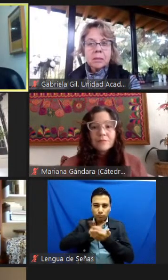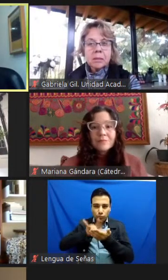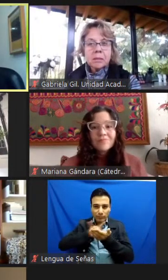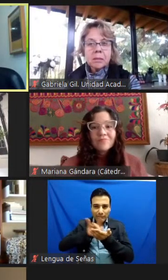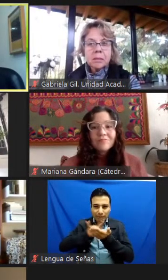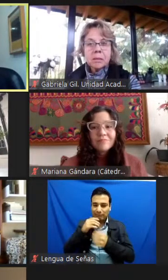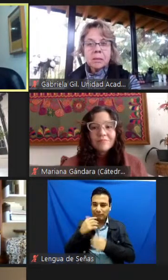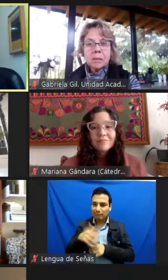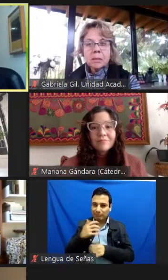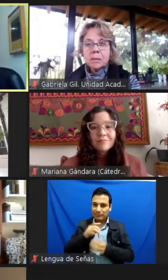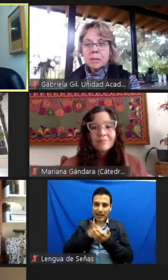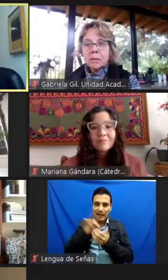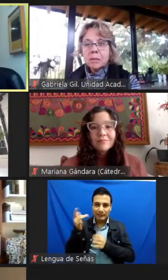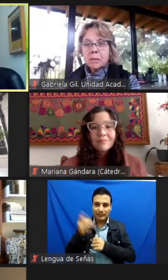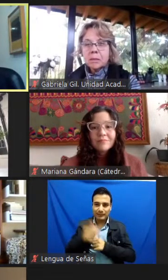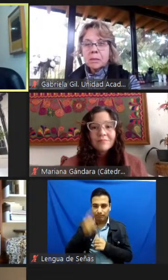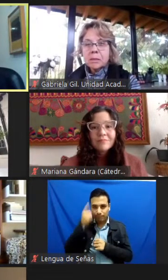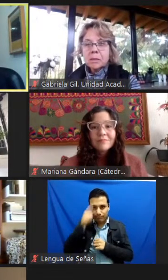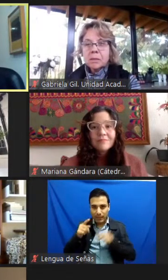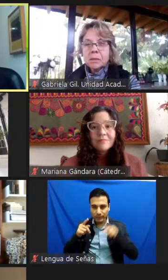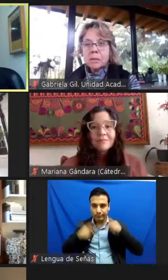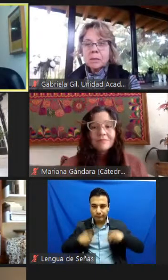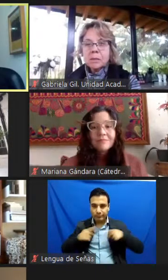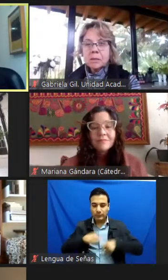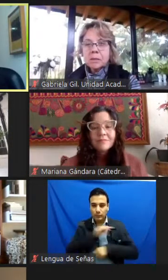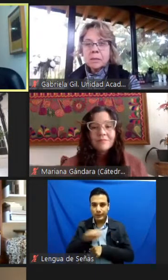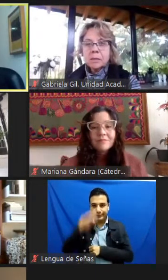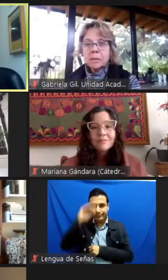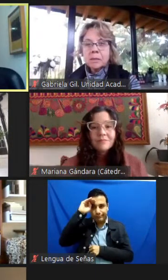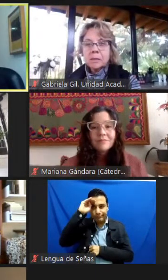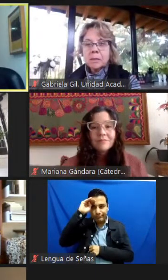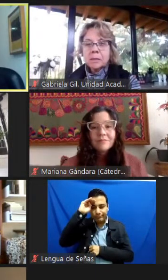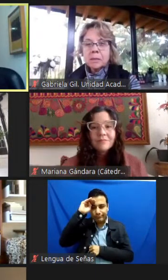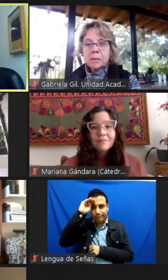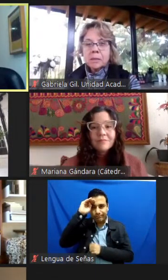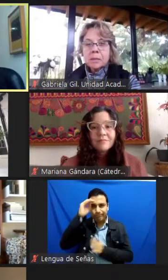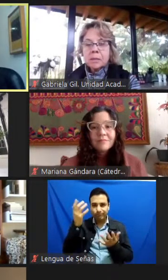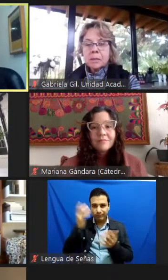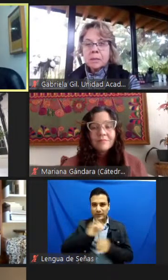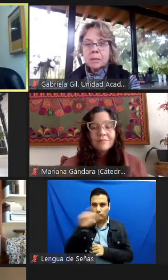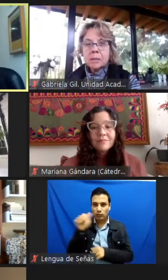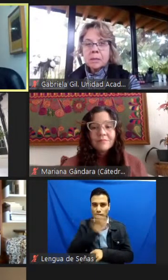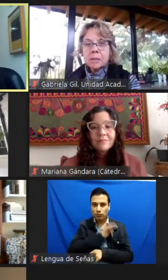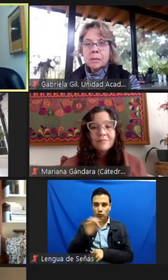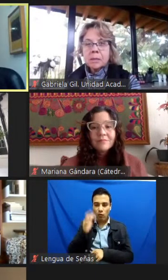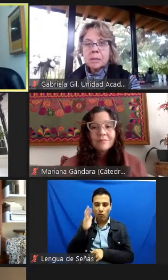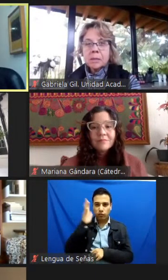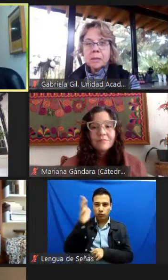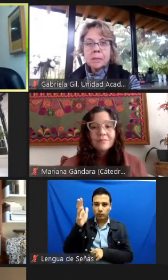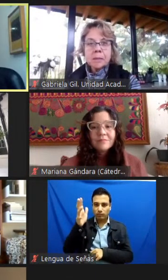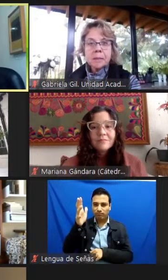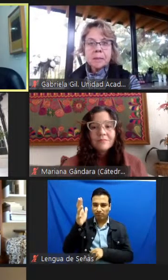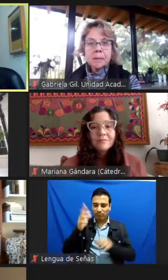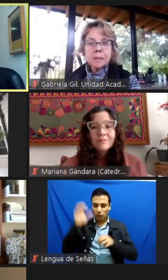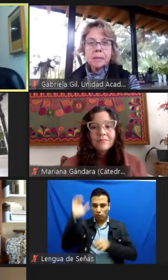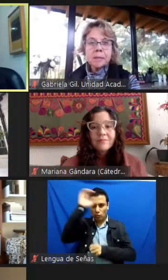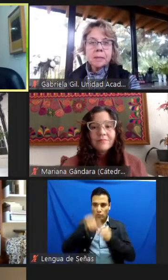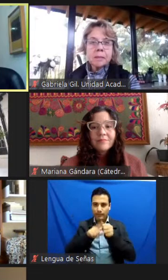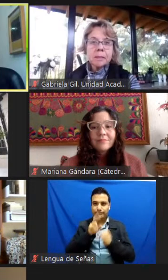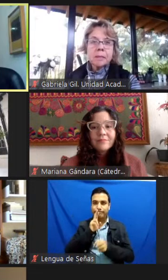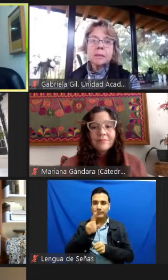como una plataforma para la reflexión y para que así en conjunto podamos crear mejores posibilidades para el sector cultural de nuestro país.